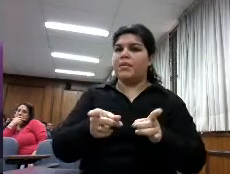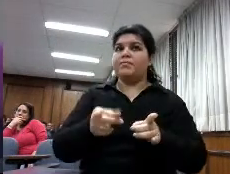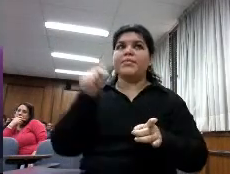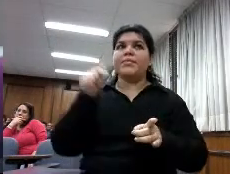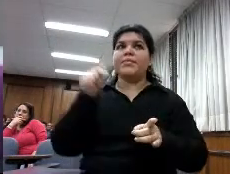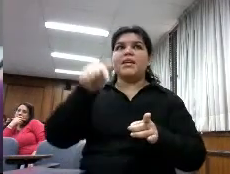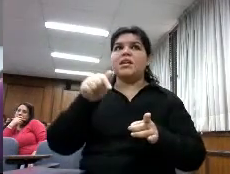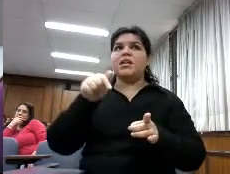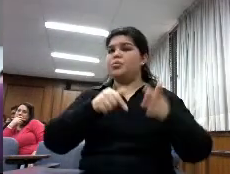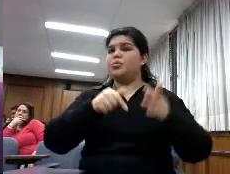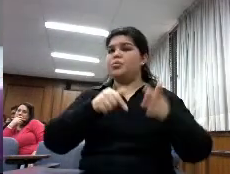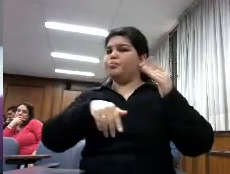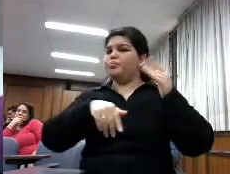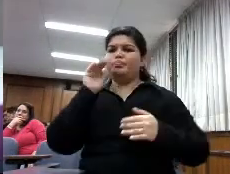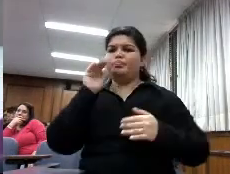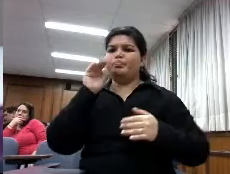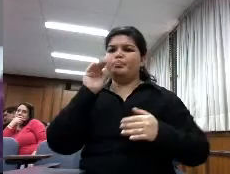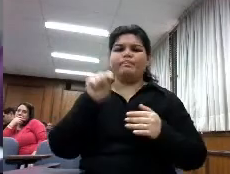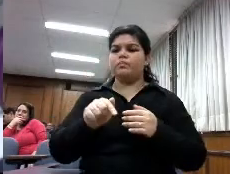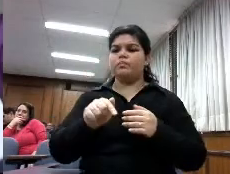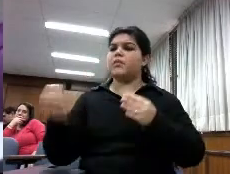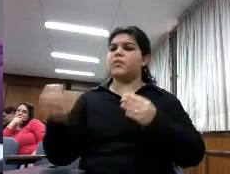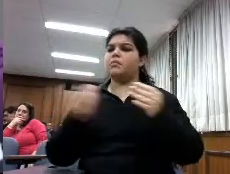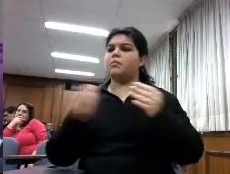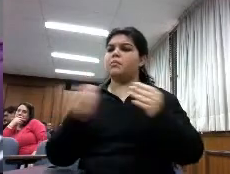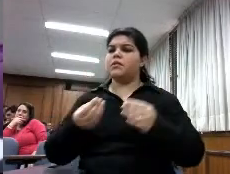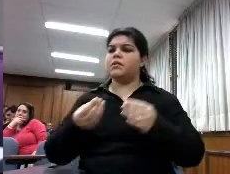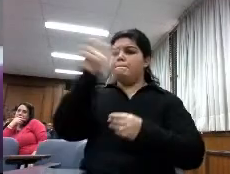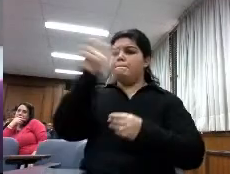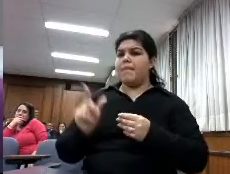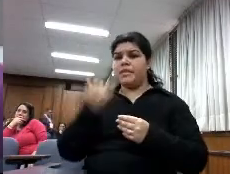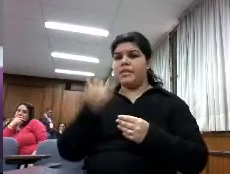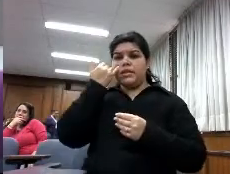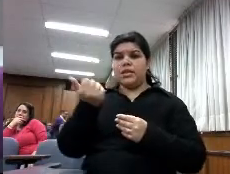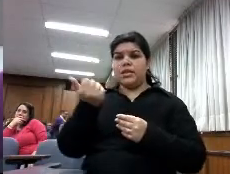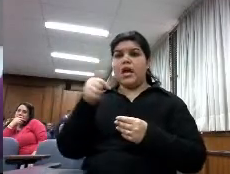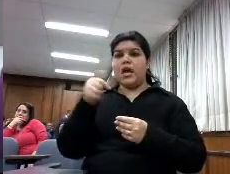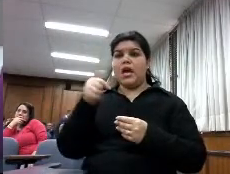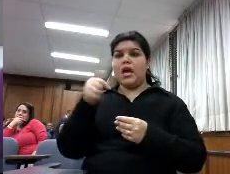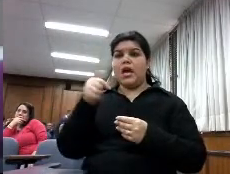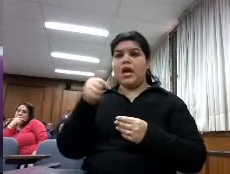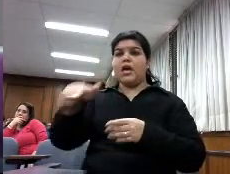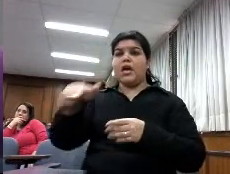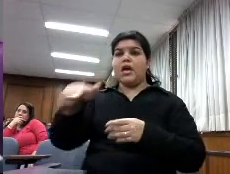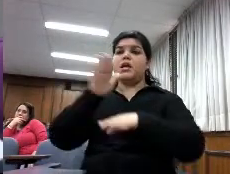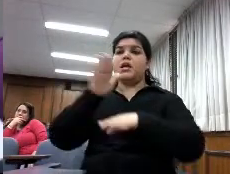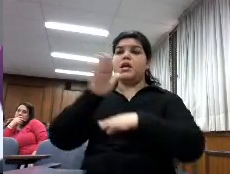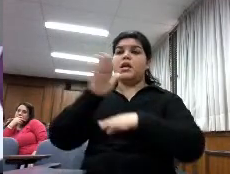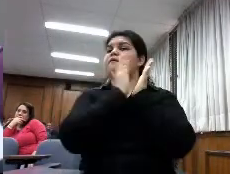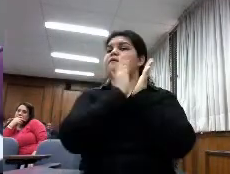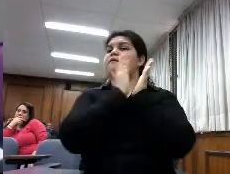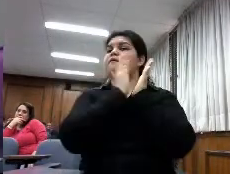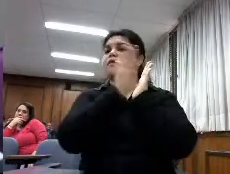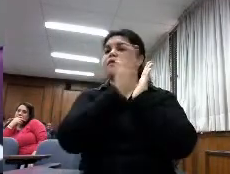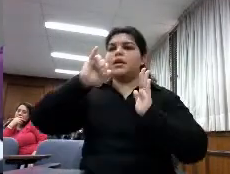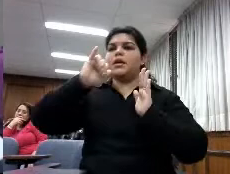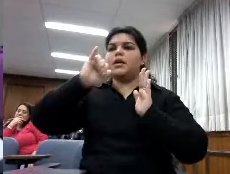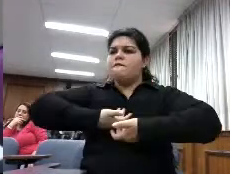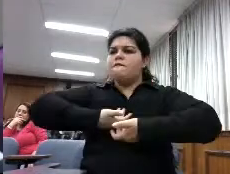había gente que en sus países de los responsables de Iberbibliotecas si difundieron la encuesta